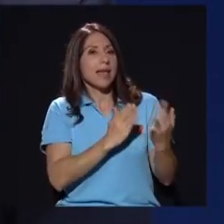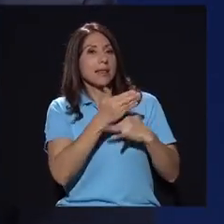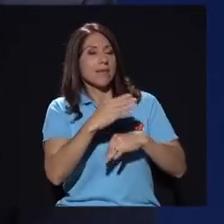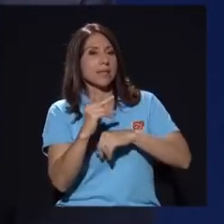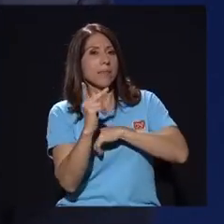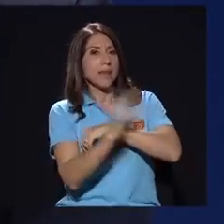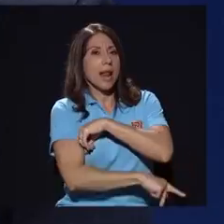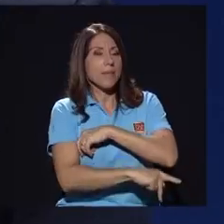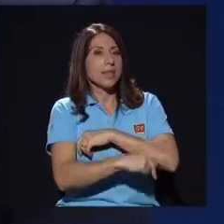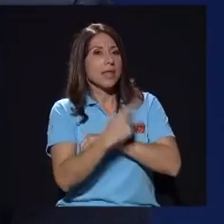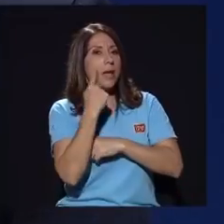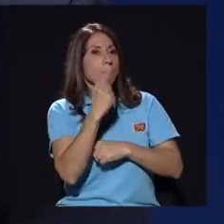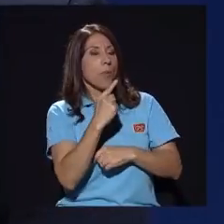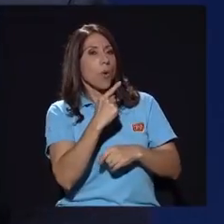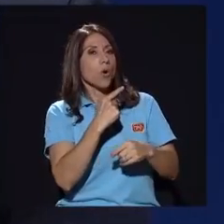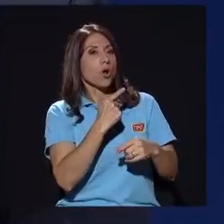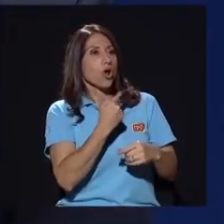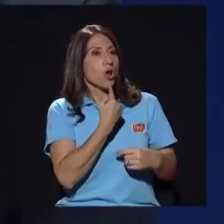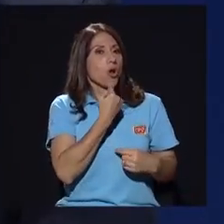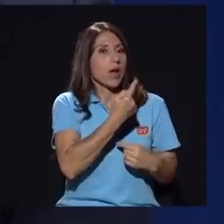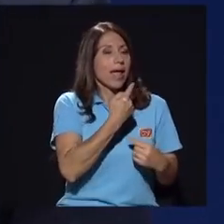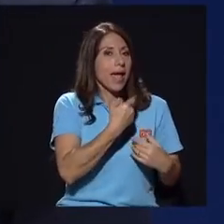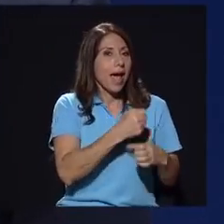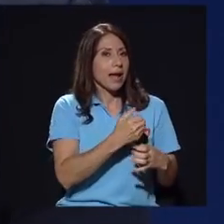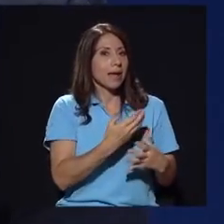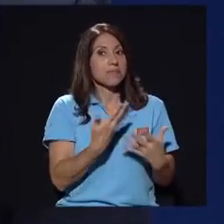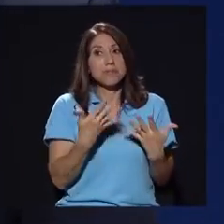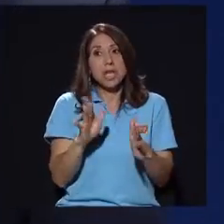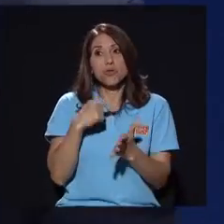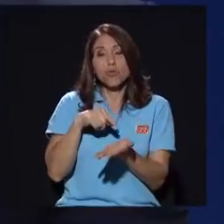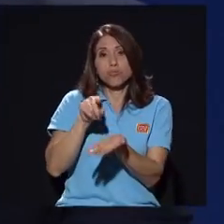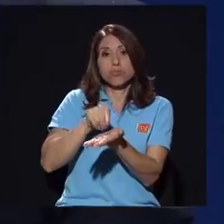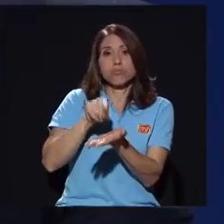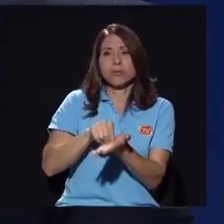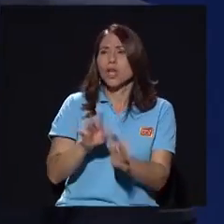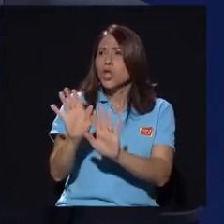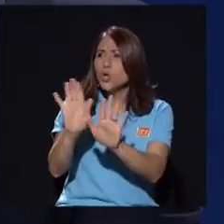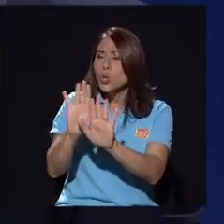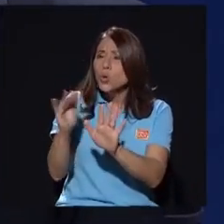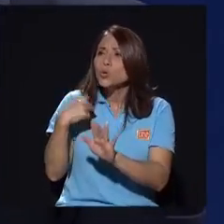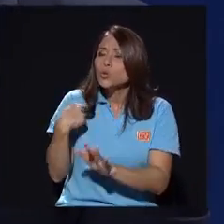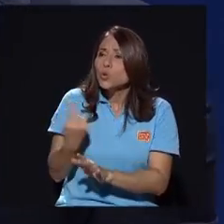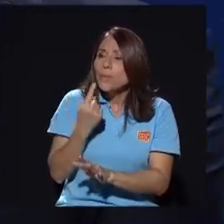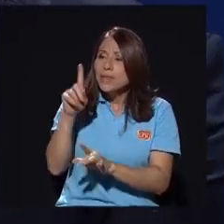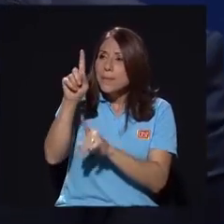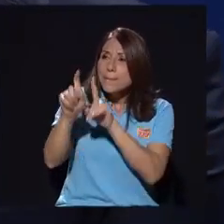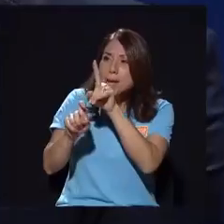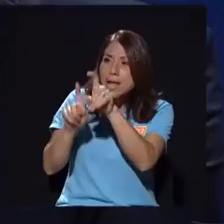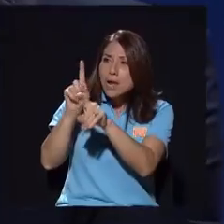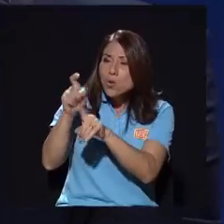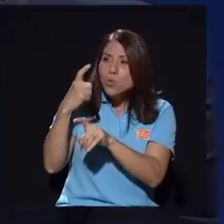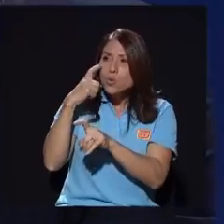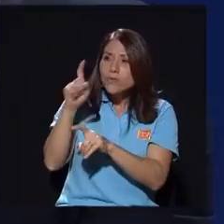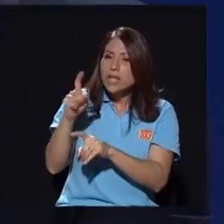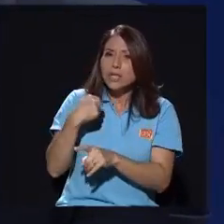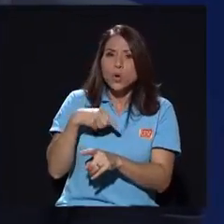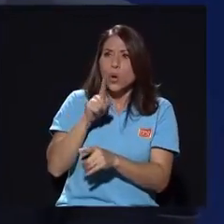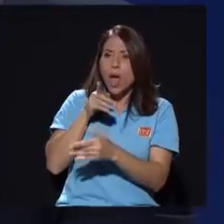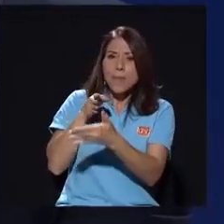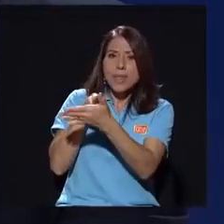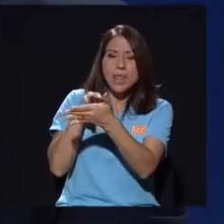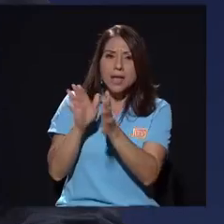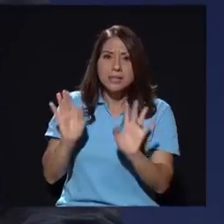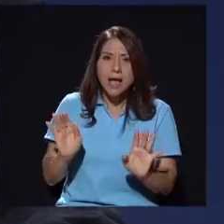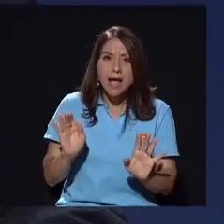por las afirmaciones que haga y bueno está publicado no señor fiscal esto es una pregunta no es una amenaza